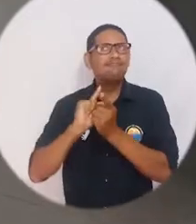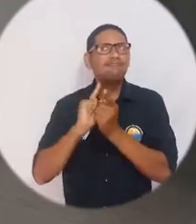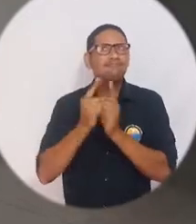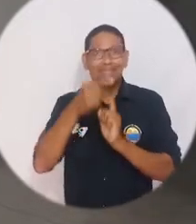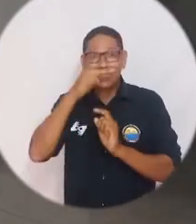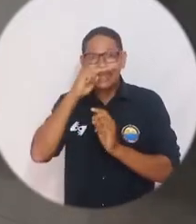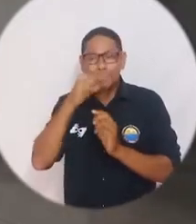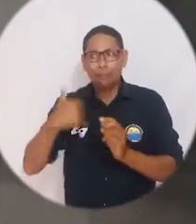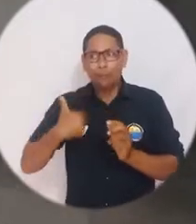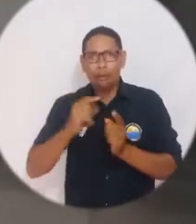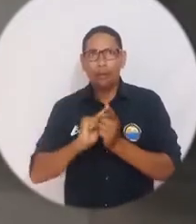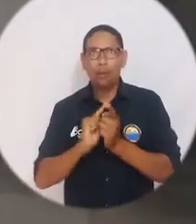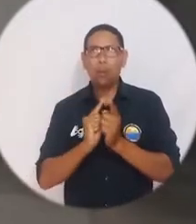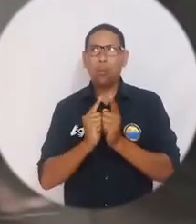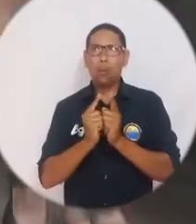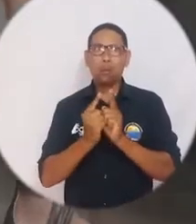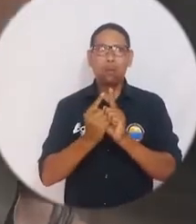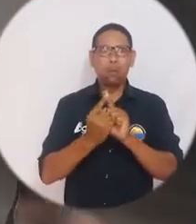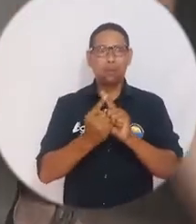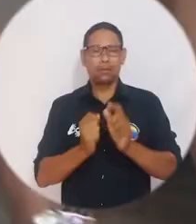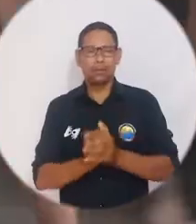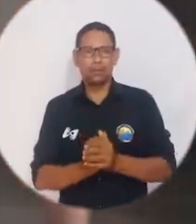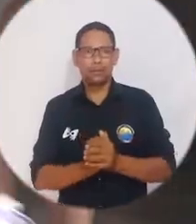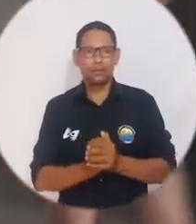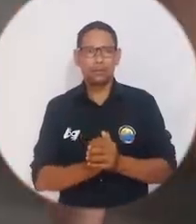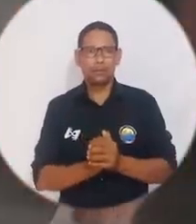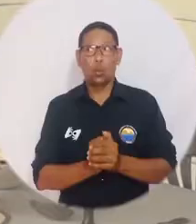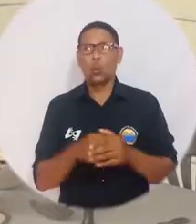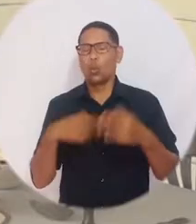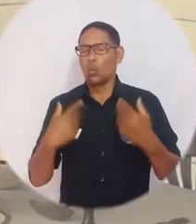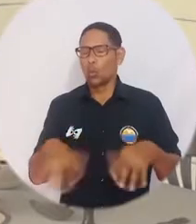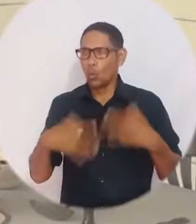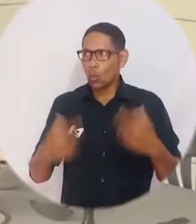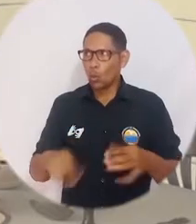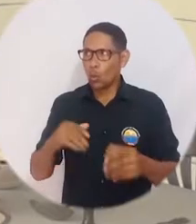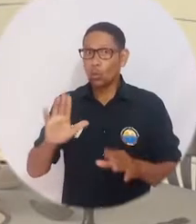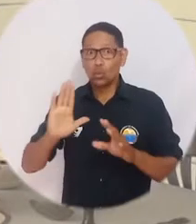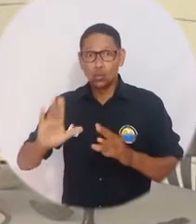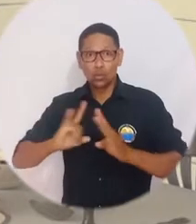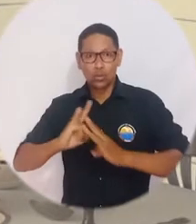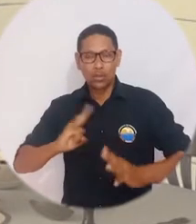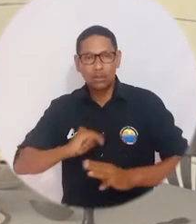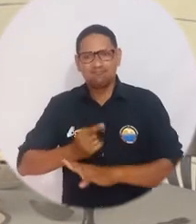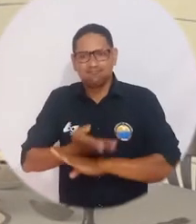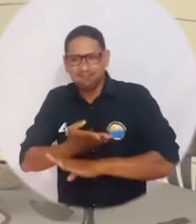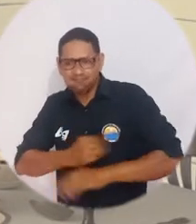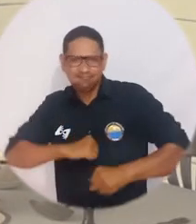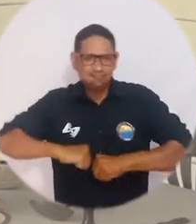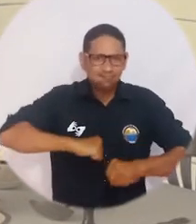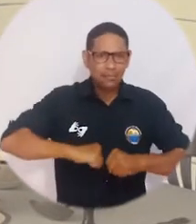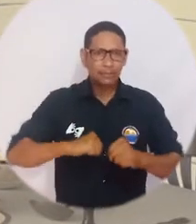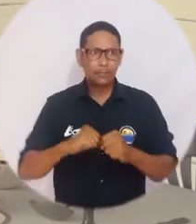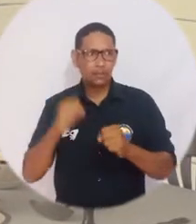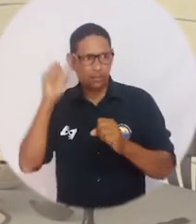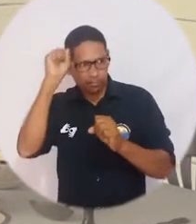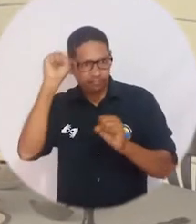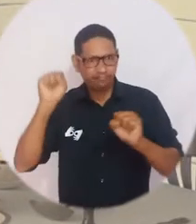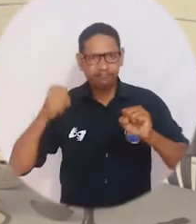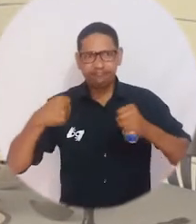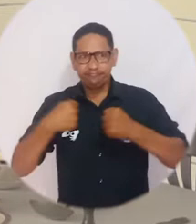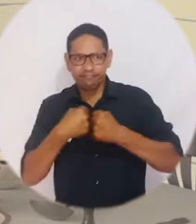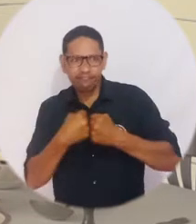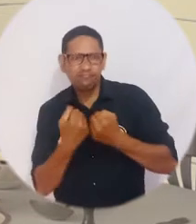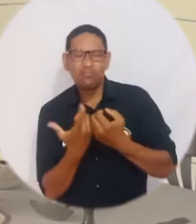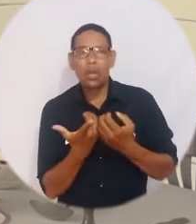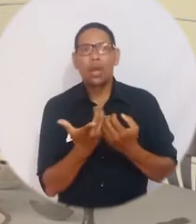la imaginación de los niños y jóvenes de Aracataca. Valoramos sobremanera esta iniciativa de la Universidad del Magdalena en